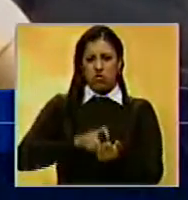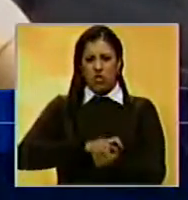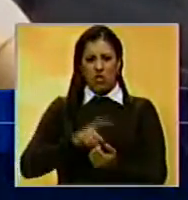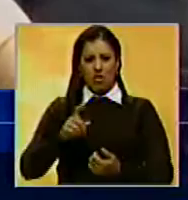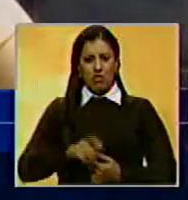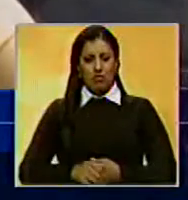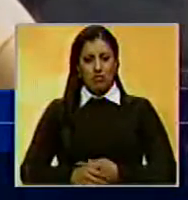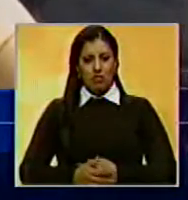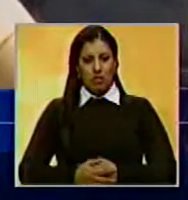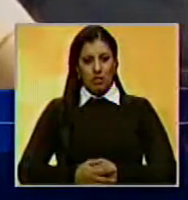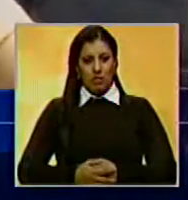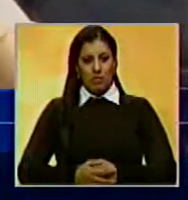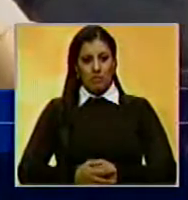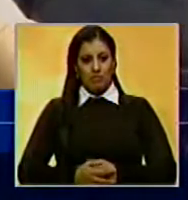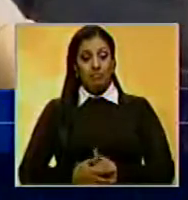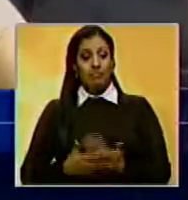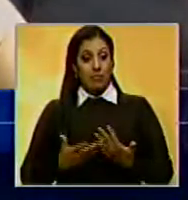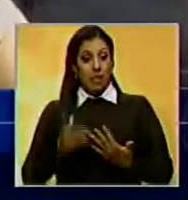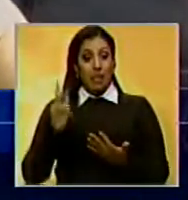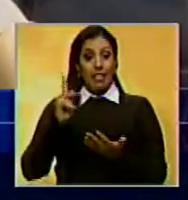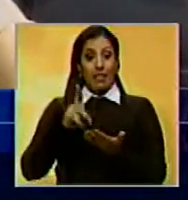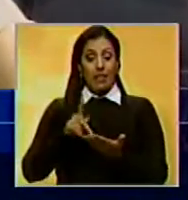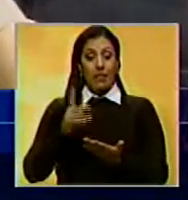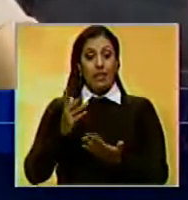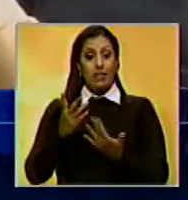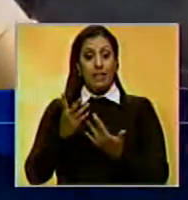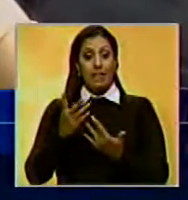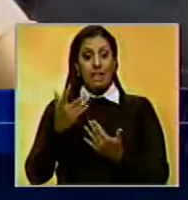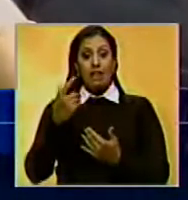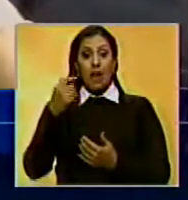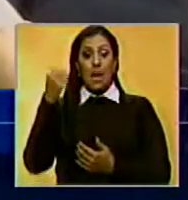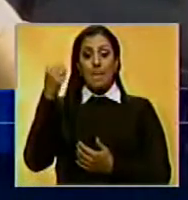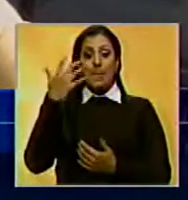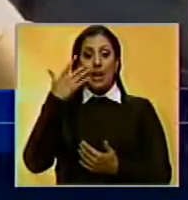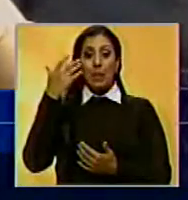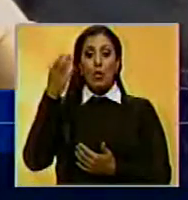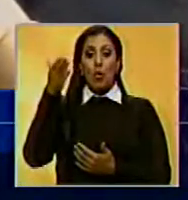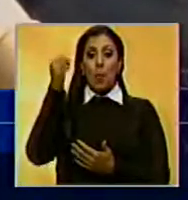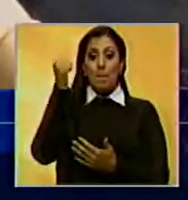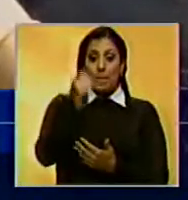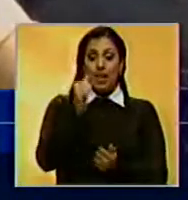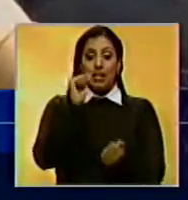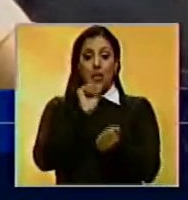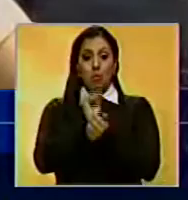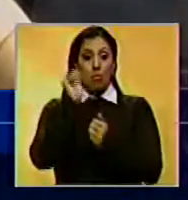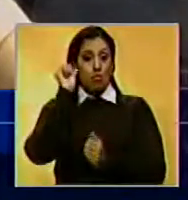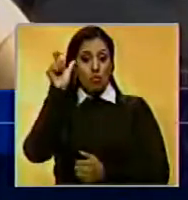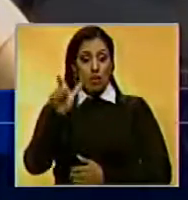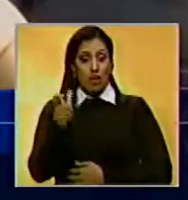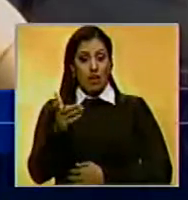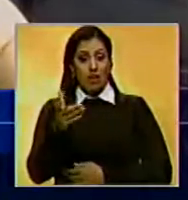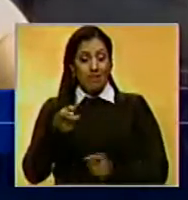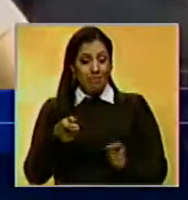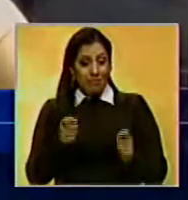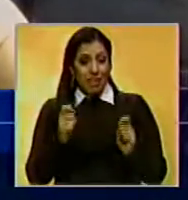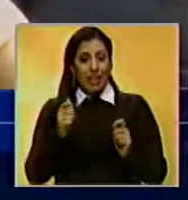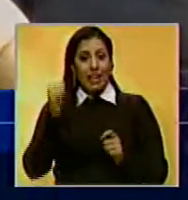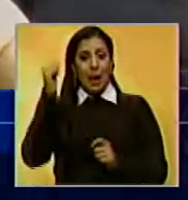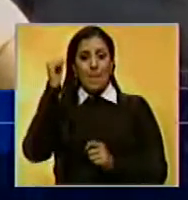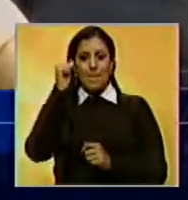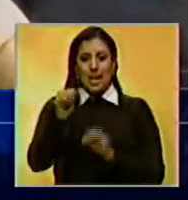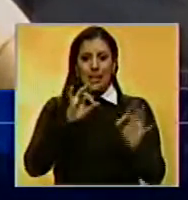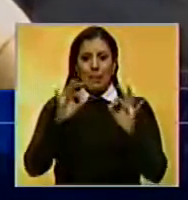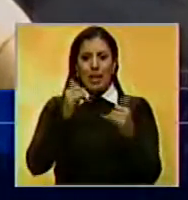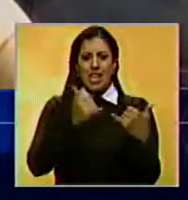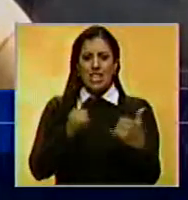persona, llegando al hecho de quitarle la vida a ella, tratando de matar a sus